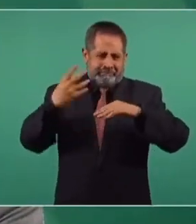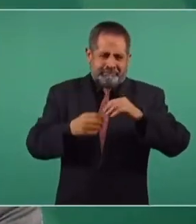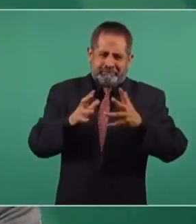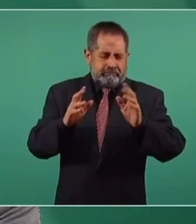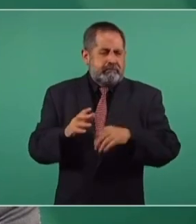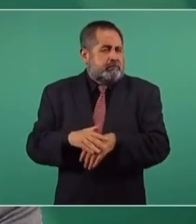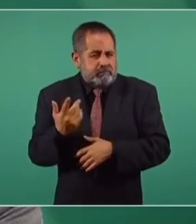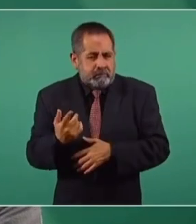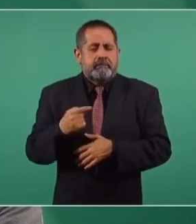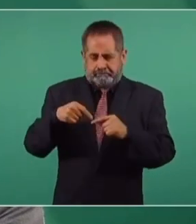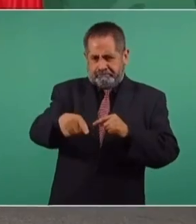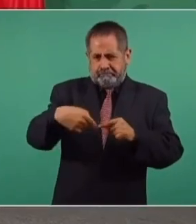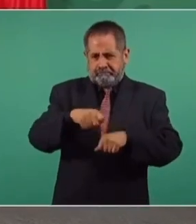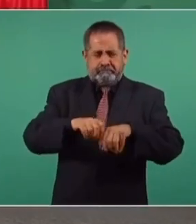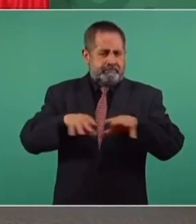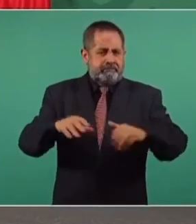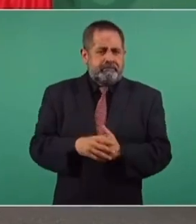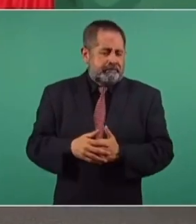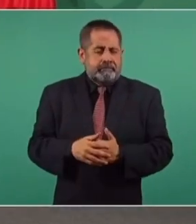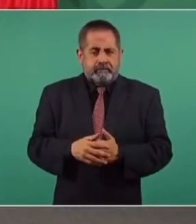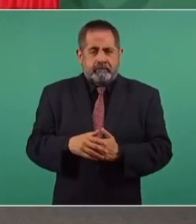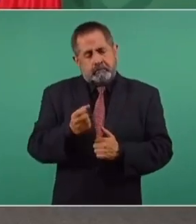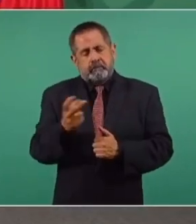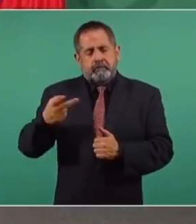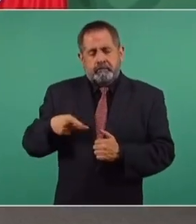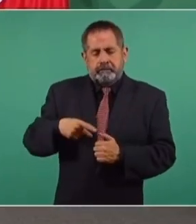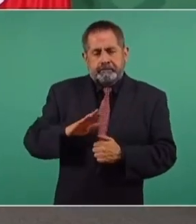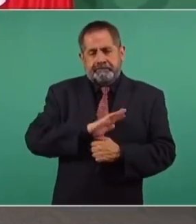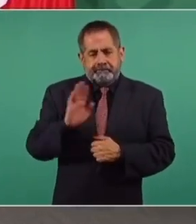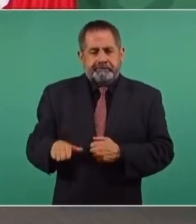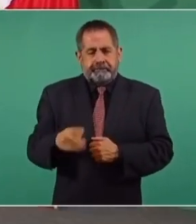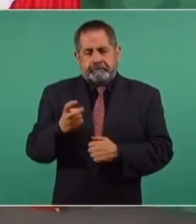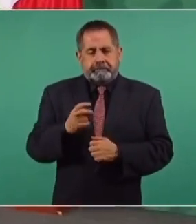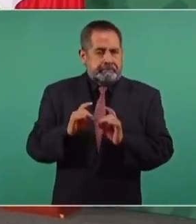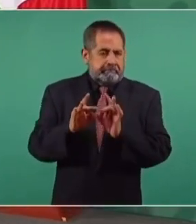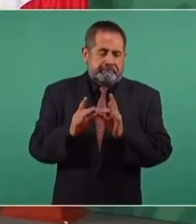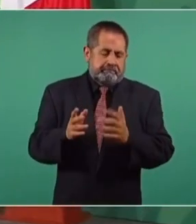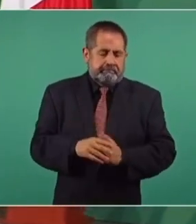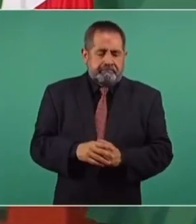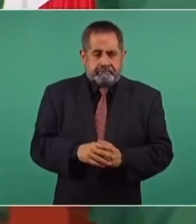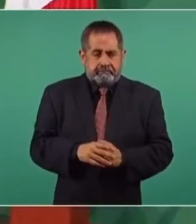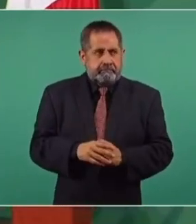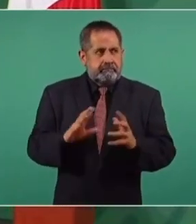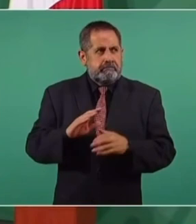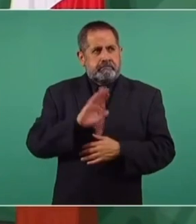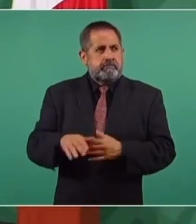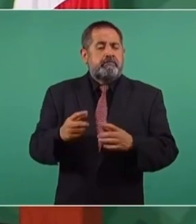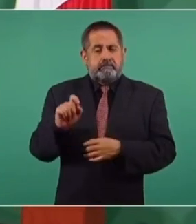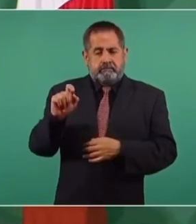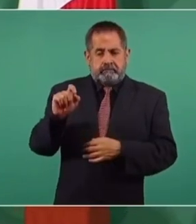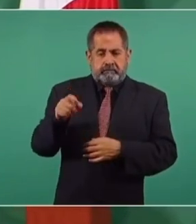venciera esta trave y perdían la vida en este accidente 26